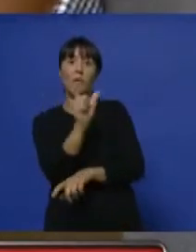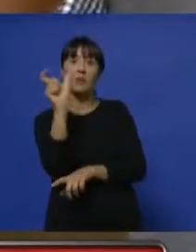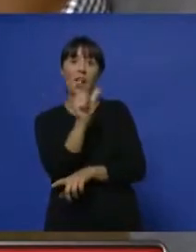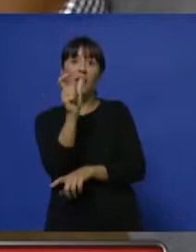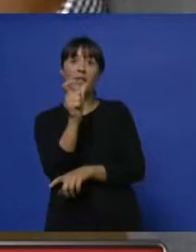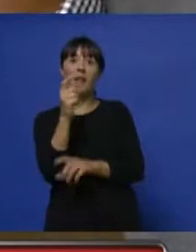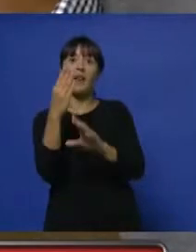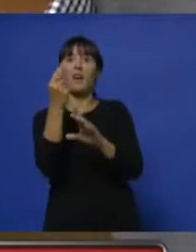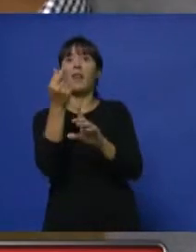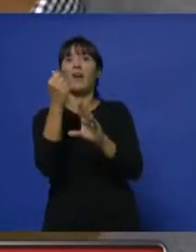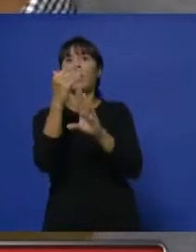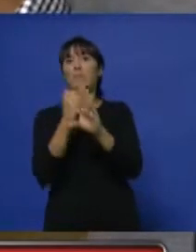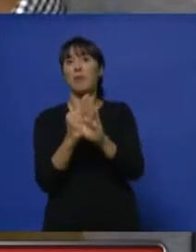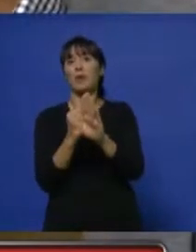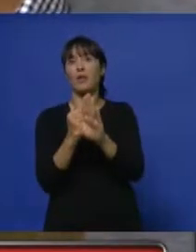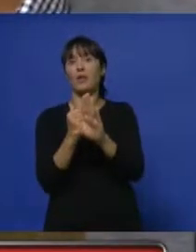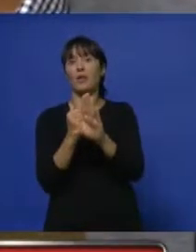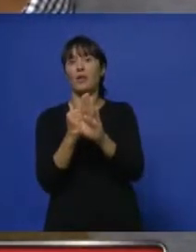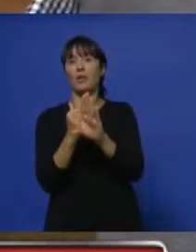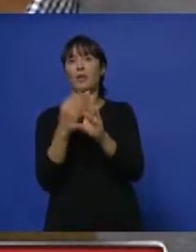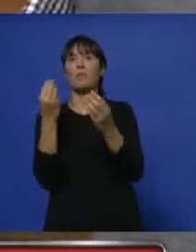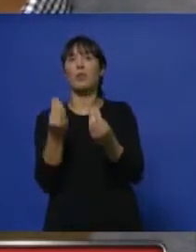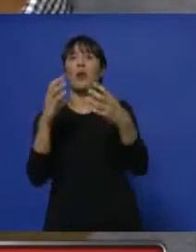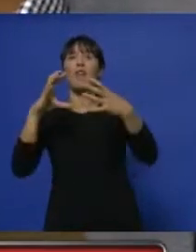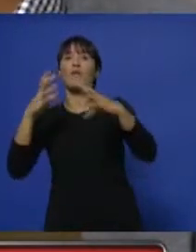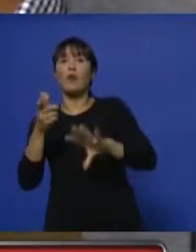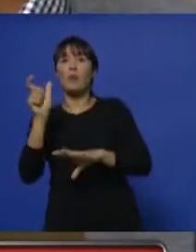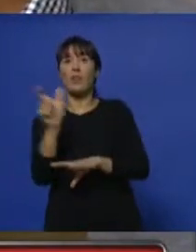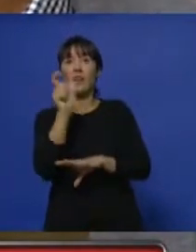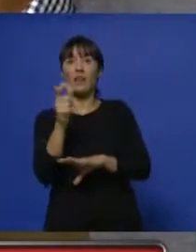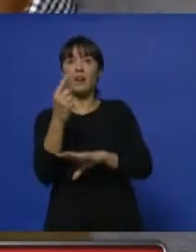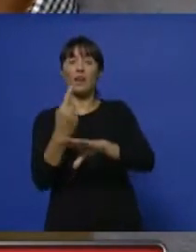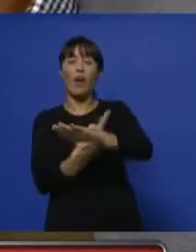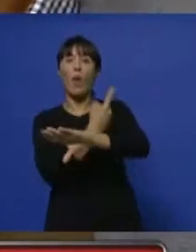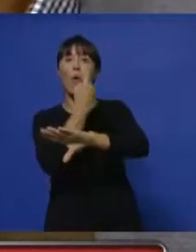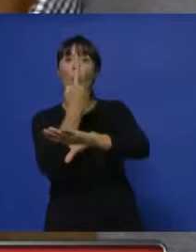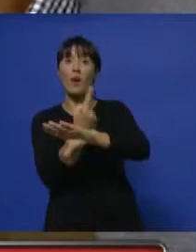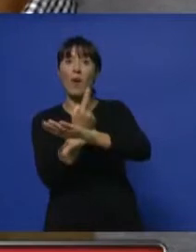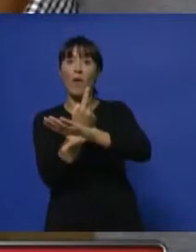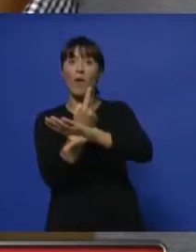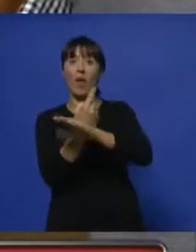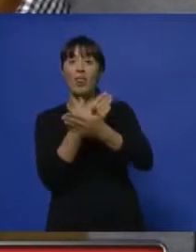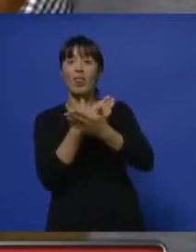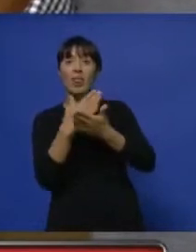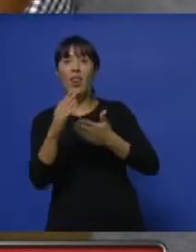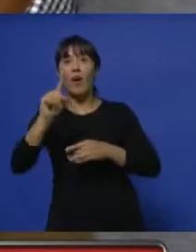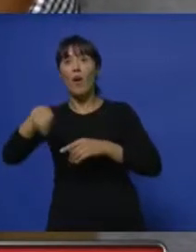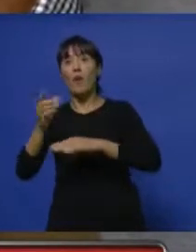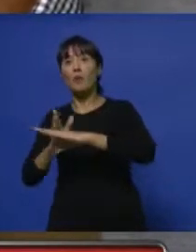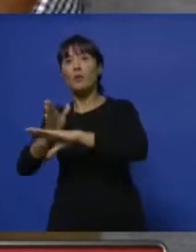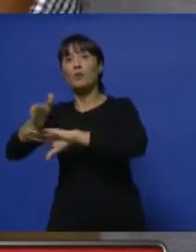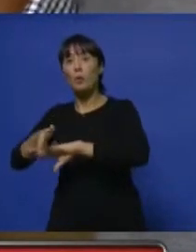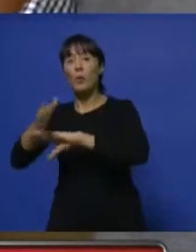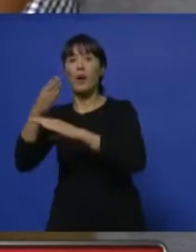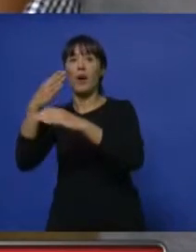el hecho de estar sistematizado incorporado en un sistema dentro de la hora, si se sube a otro colectivo desde el primer